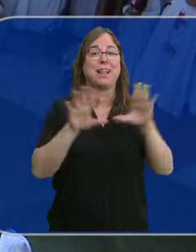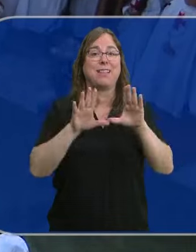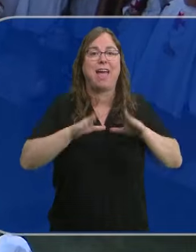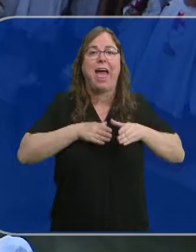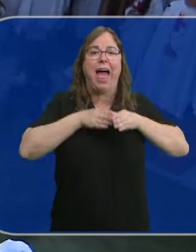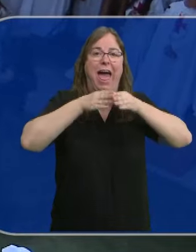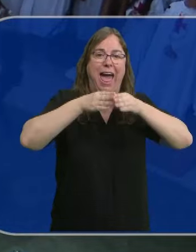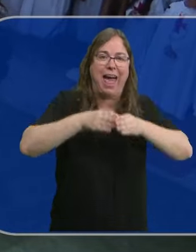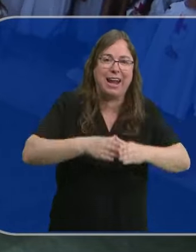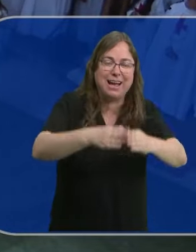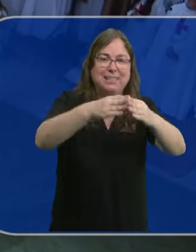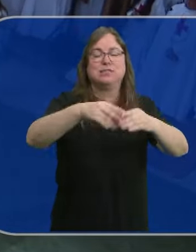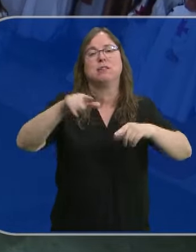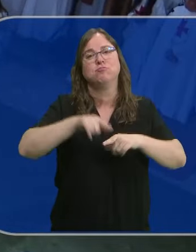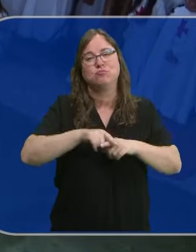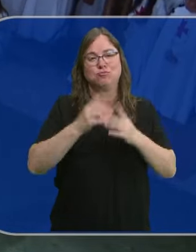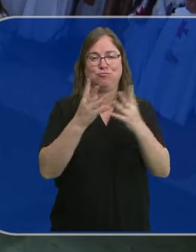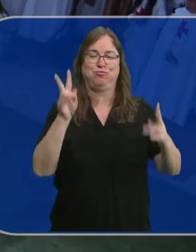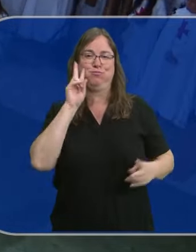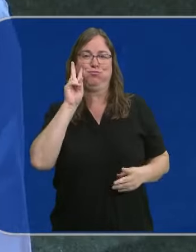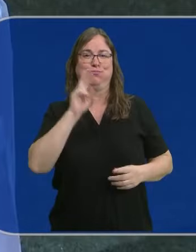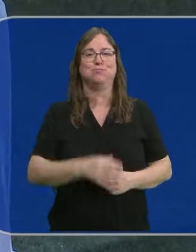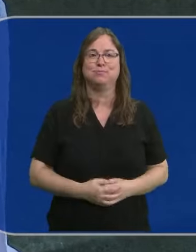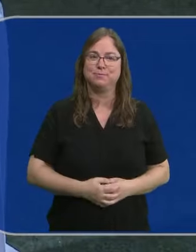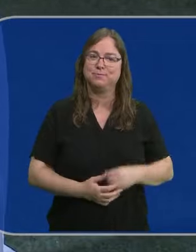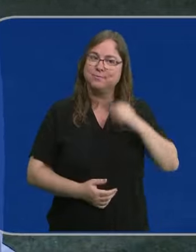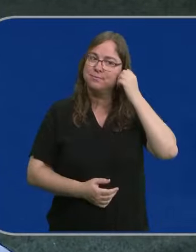de la alianza entrará en la fortaleza ante miles de visitantes.